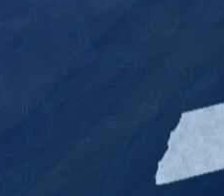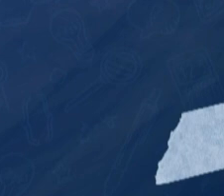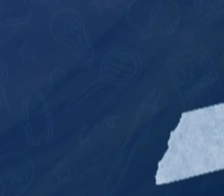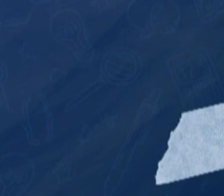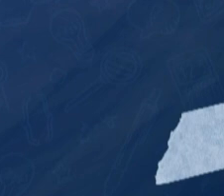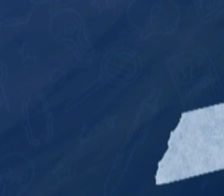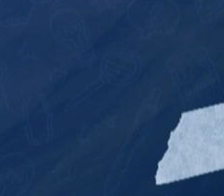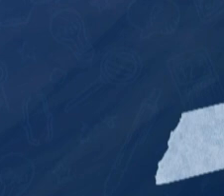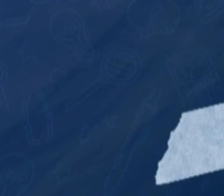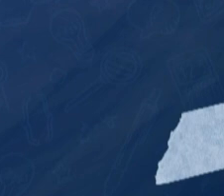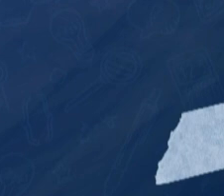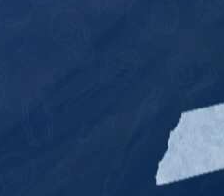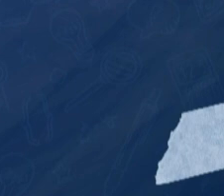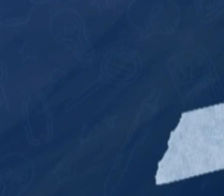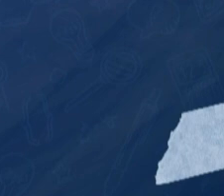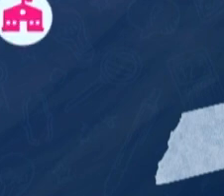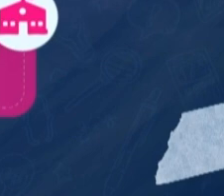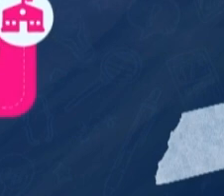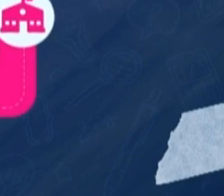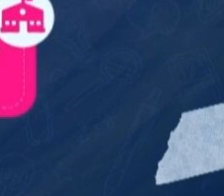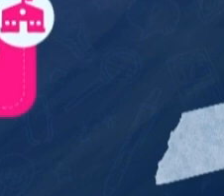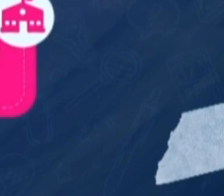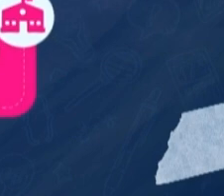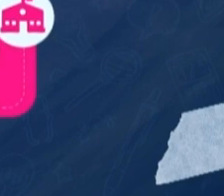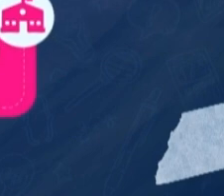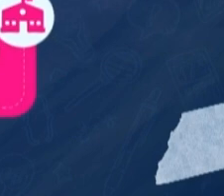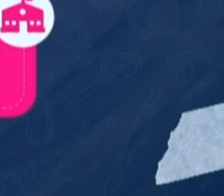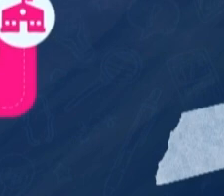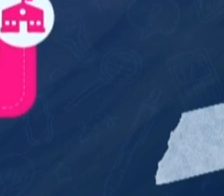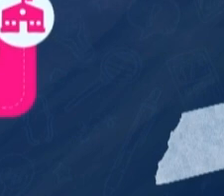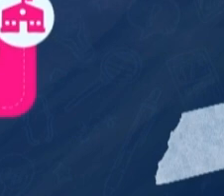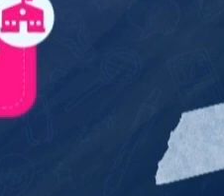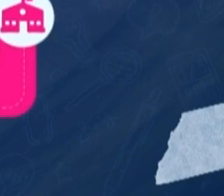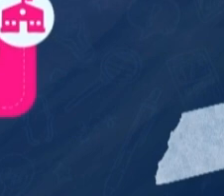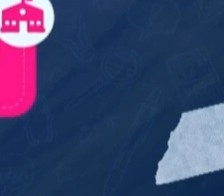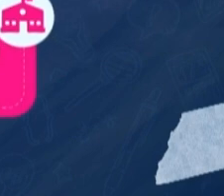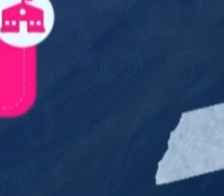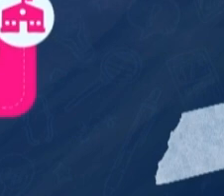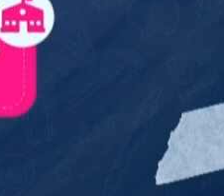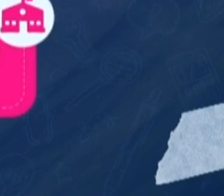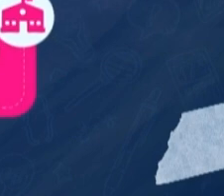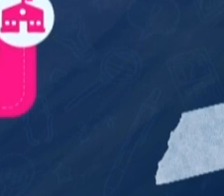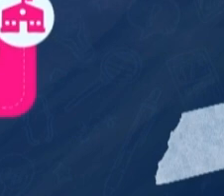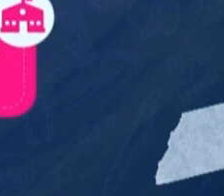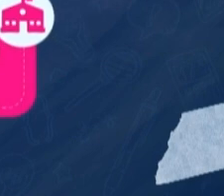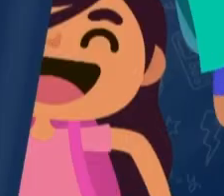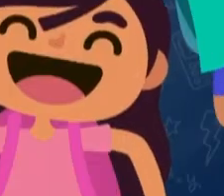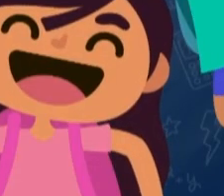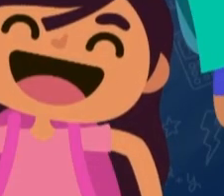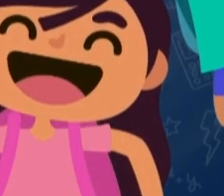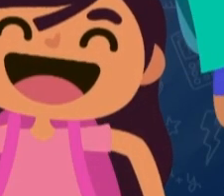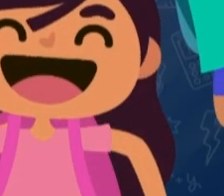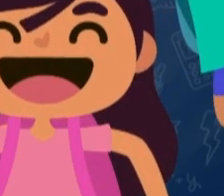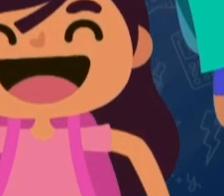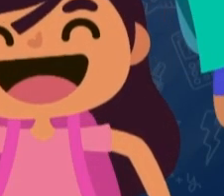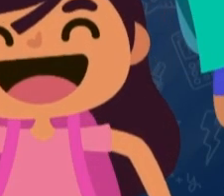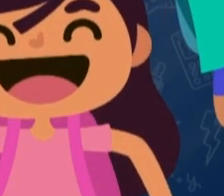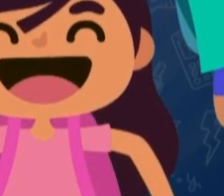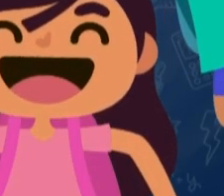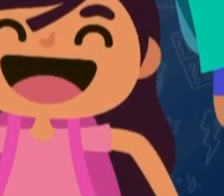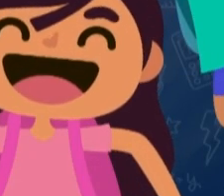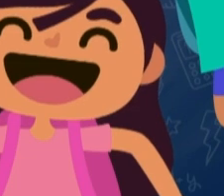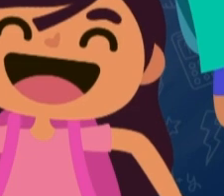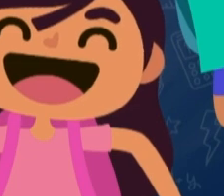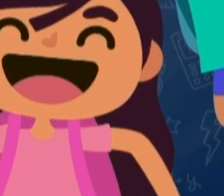instalación de sistemas de agua potable cambio y remozamiento de muros techos pisos columnas y puertas restaurar los